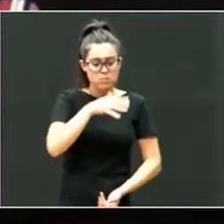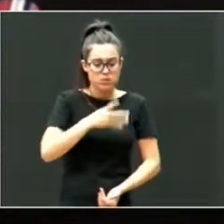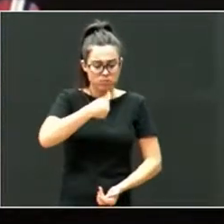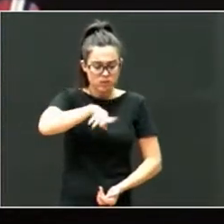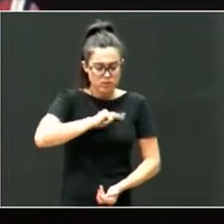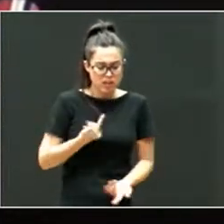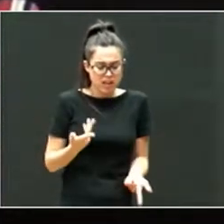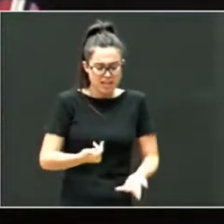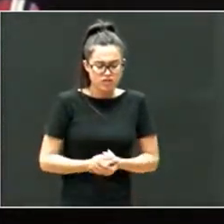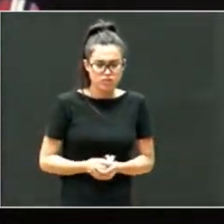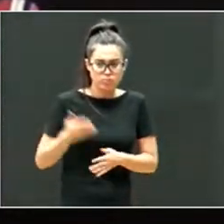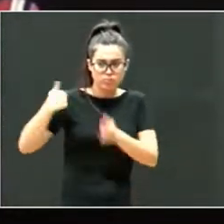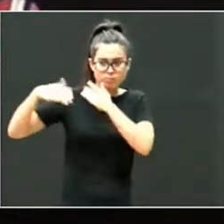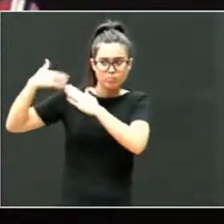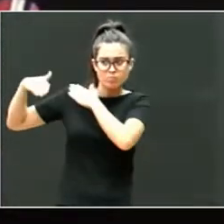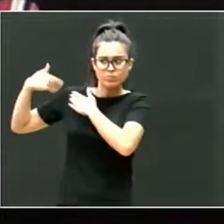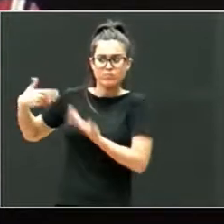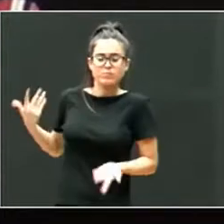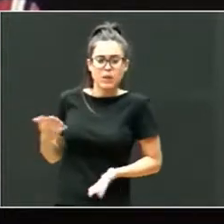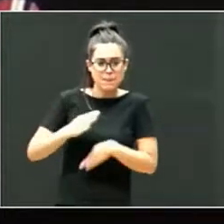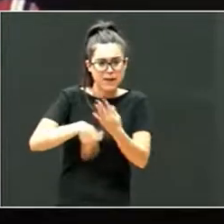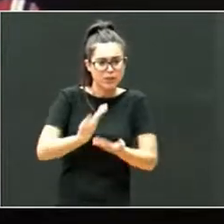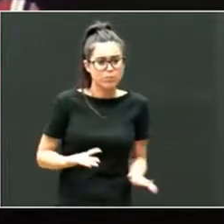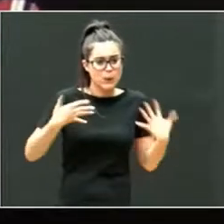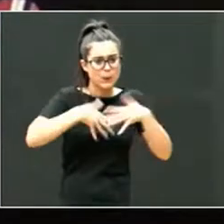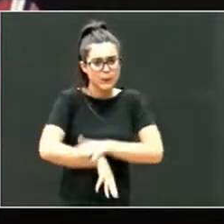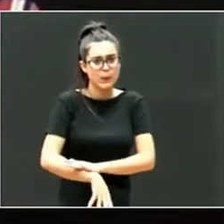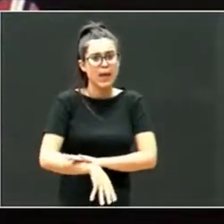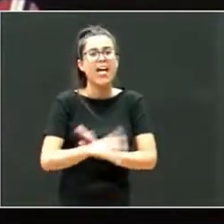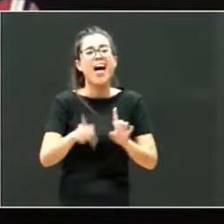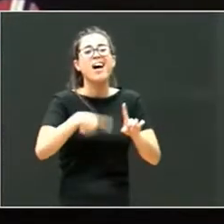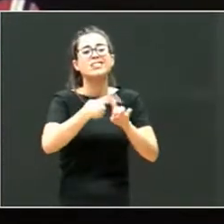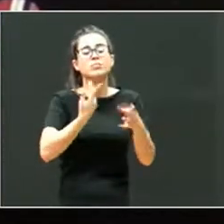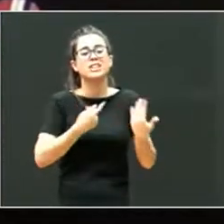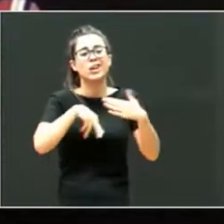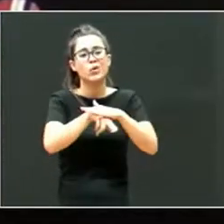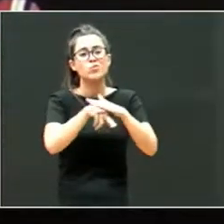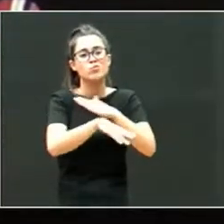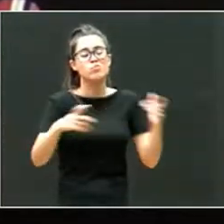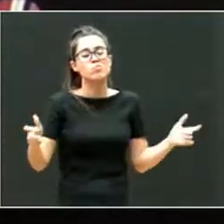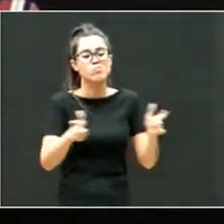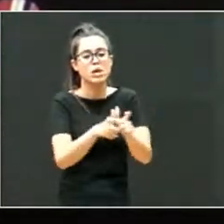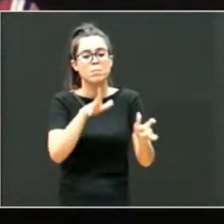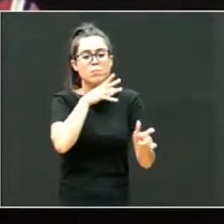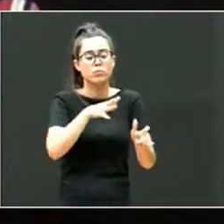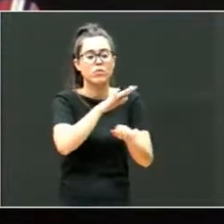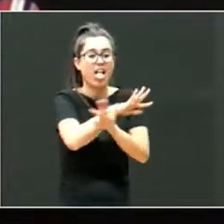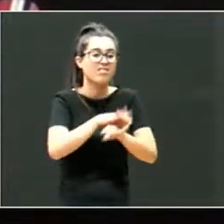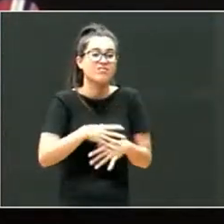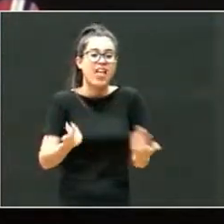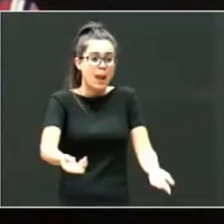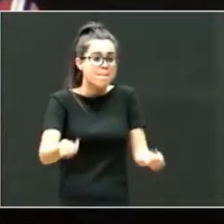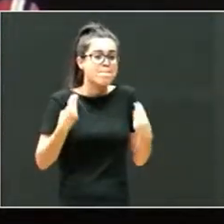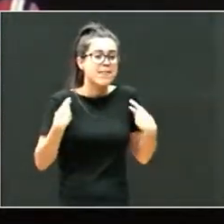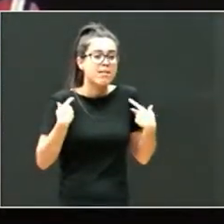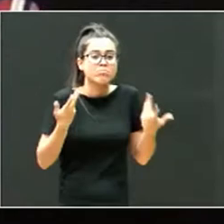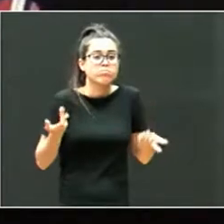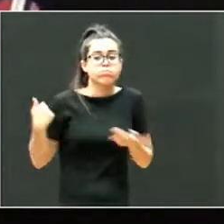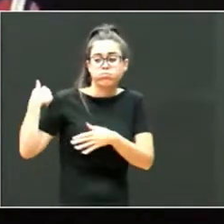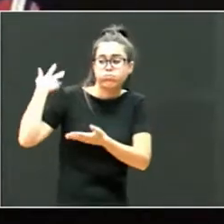más tareas que hacer, y además tienen menos recursos que los demás, porque las vidas que han llevado les lleva a tener menos. Con lo cual,